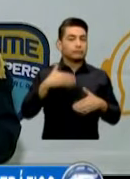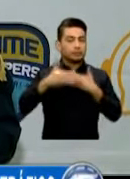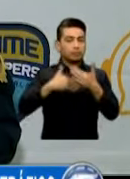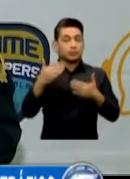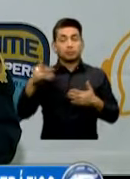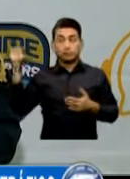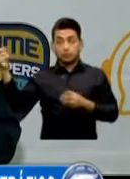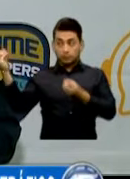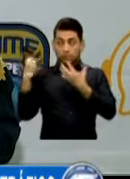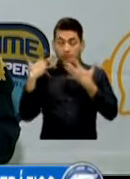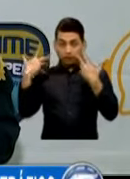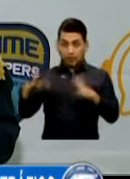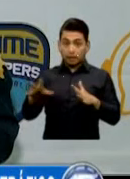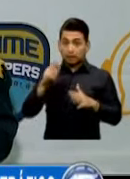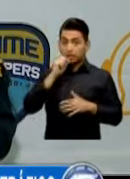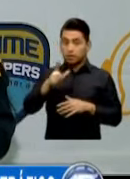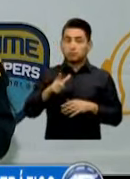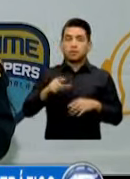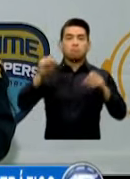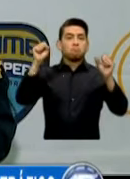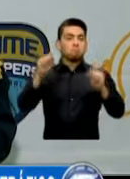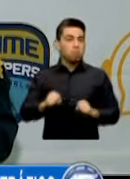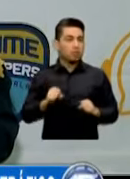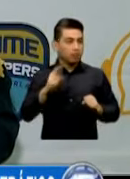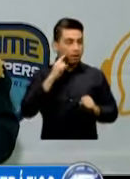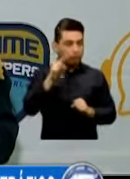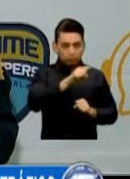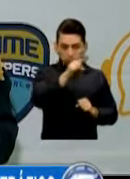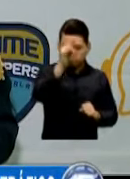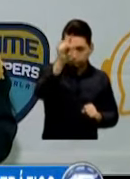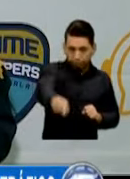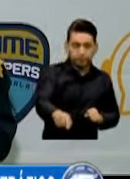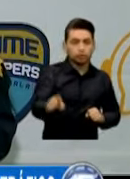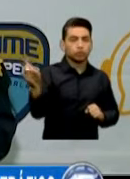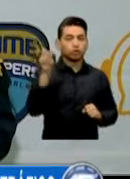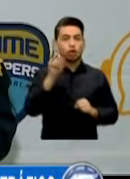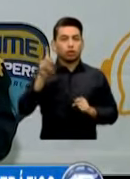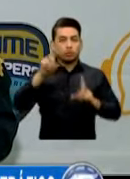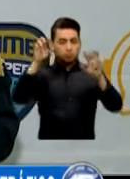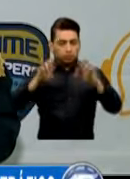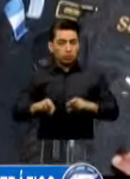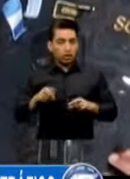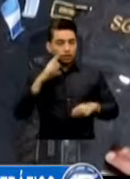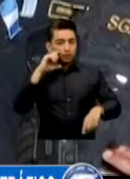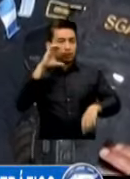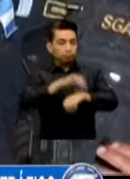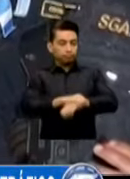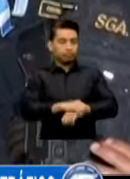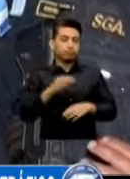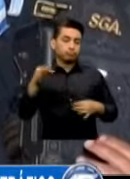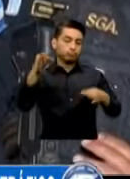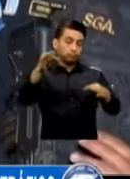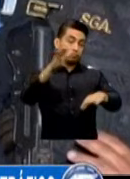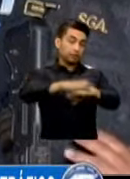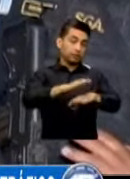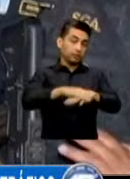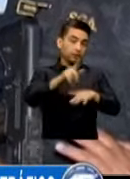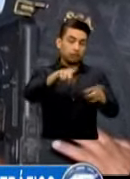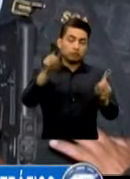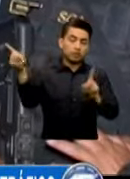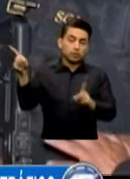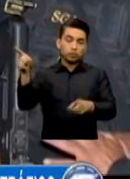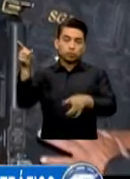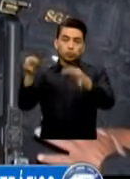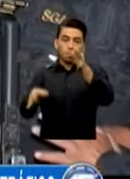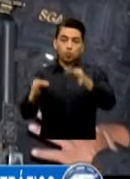Se ha logrado Pues Ubicar a estas personas Capturarlas Notificarles De los delitos Y ponerlas A disposición De juez competente